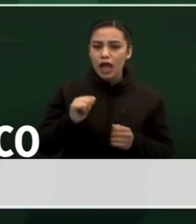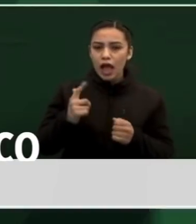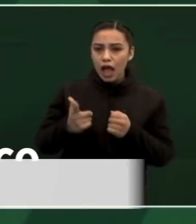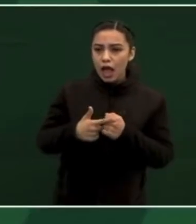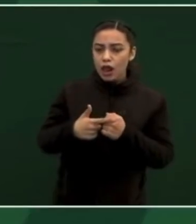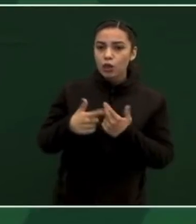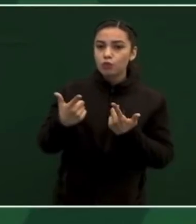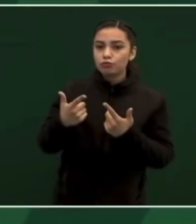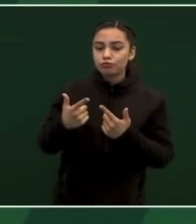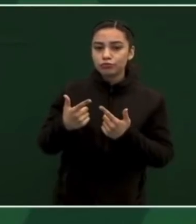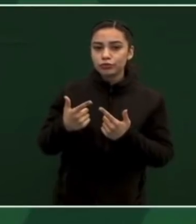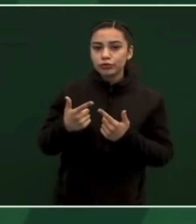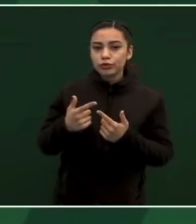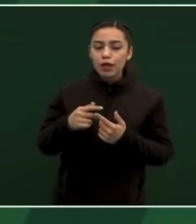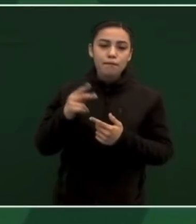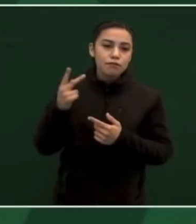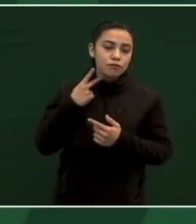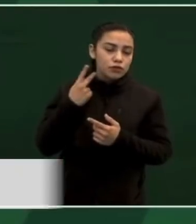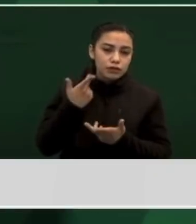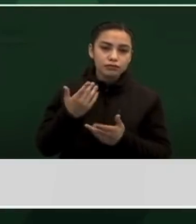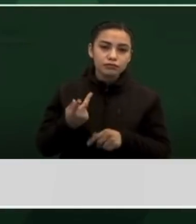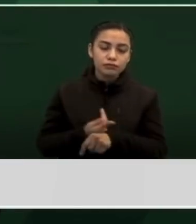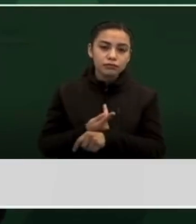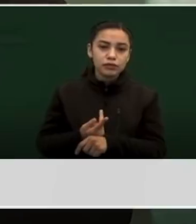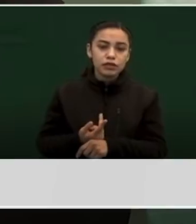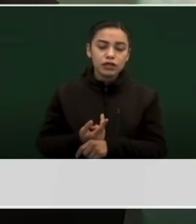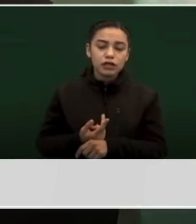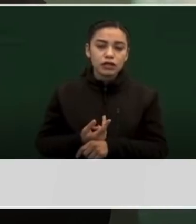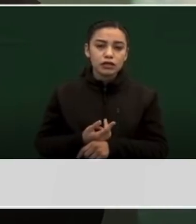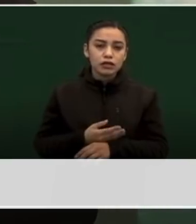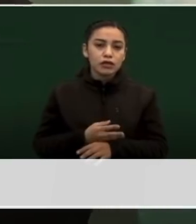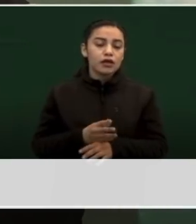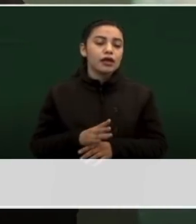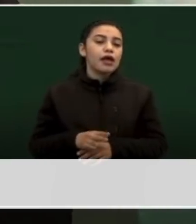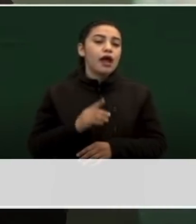decir, no se permite robar,